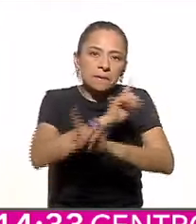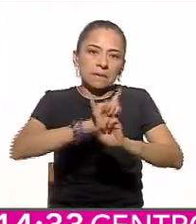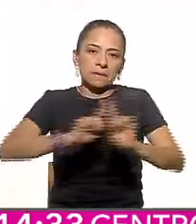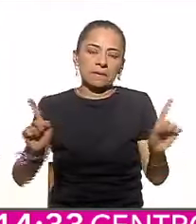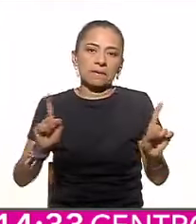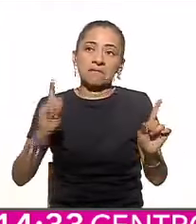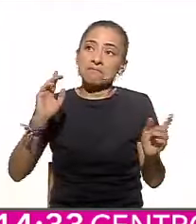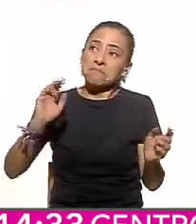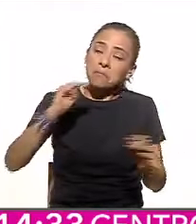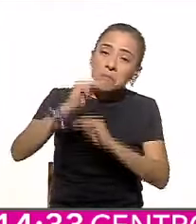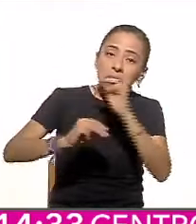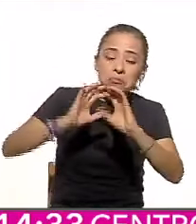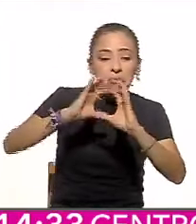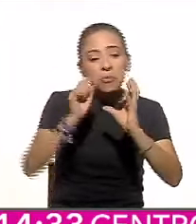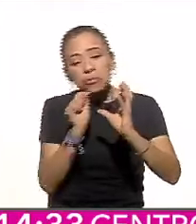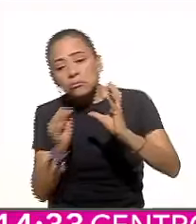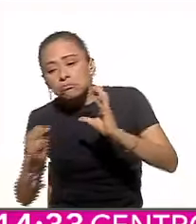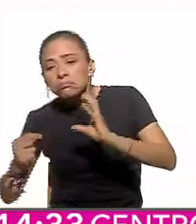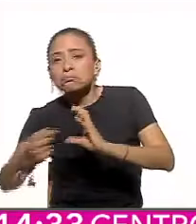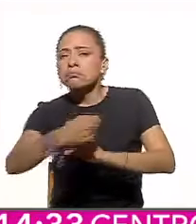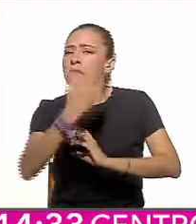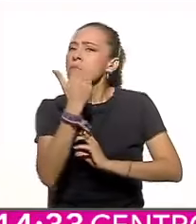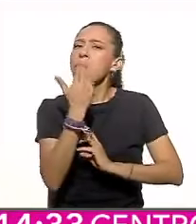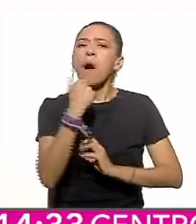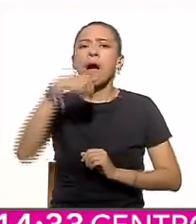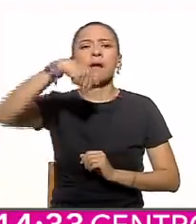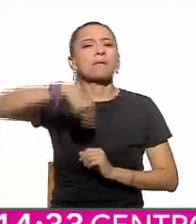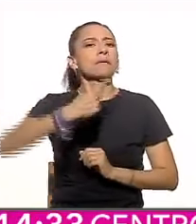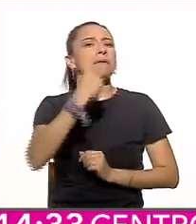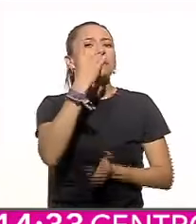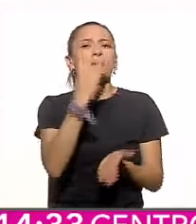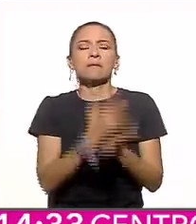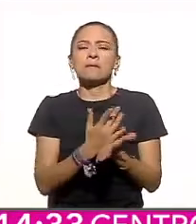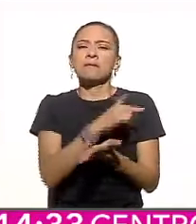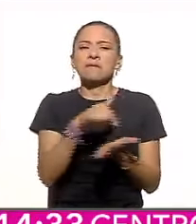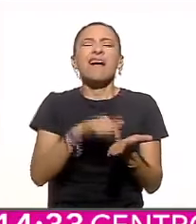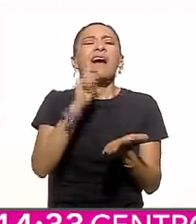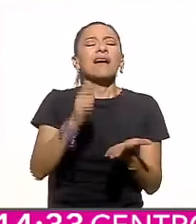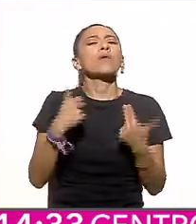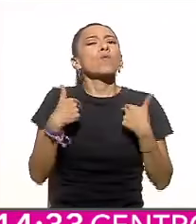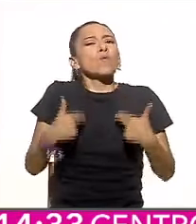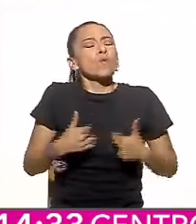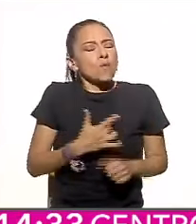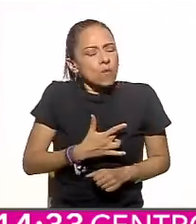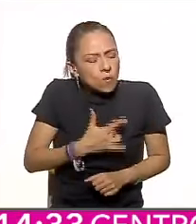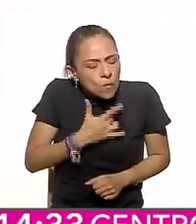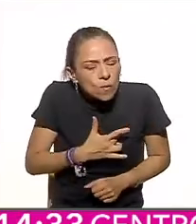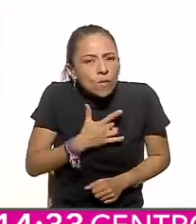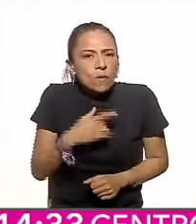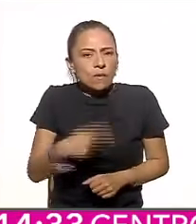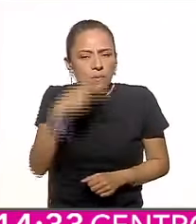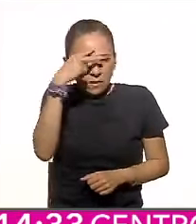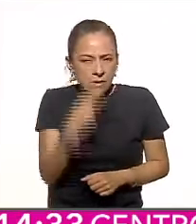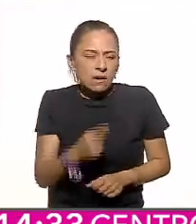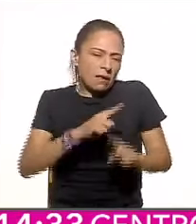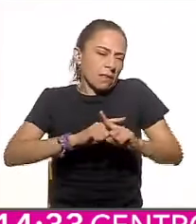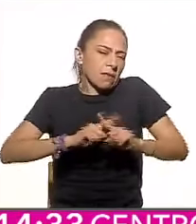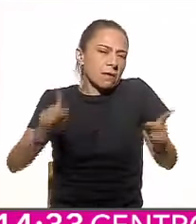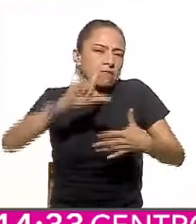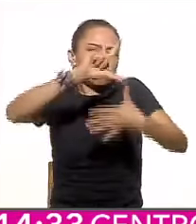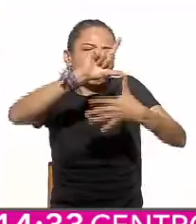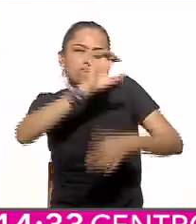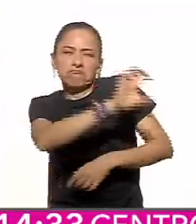y resultado del humanismo mexicano que, a diferencia de otros procesos de América Latina,